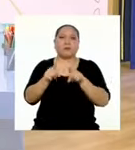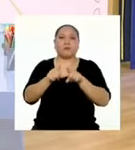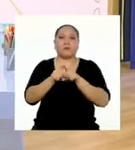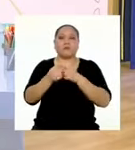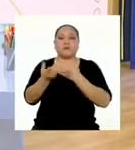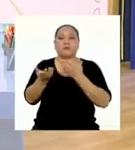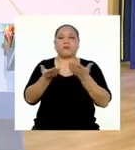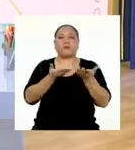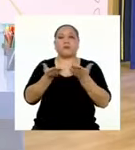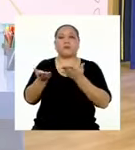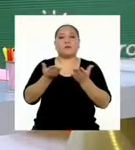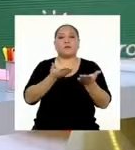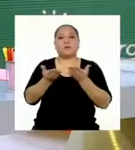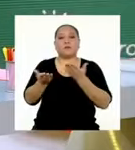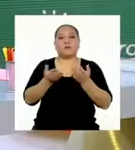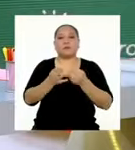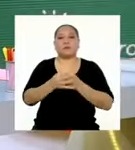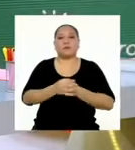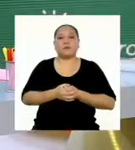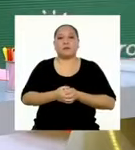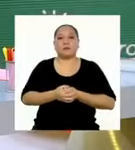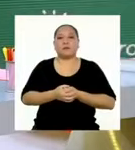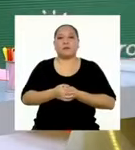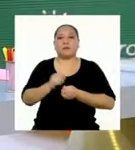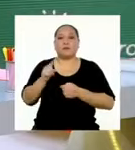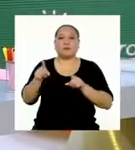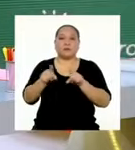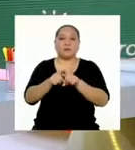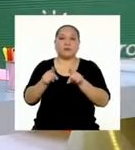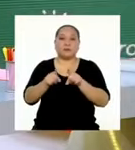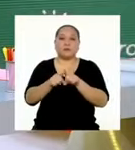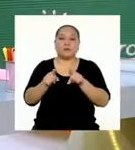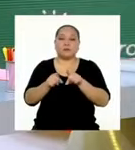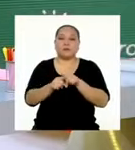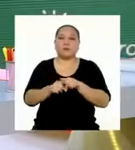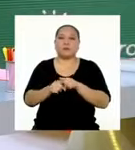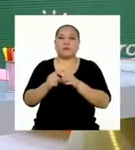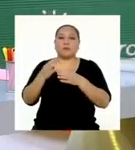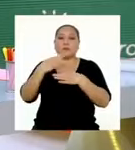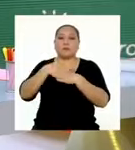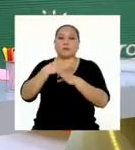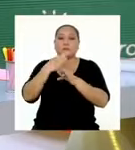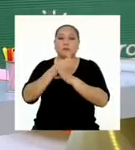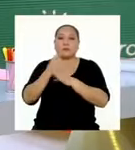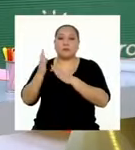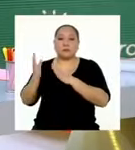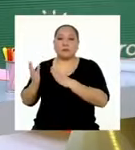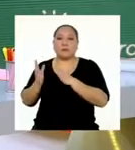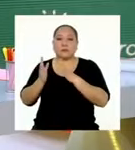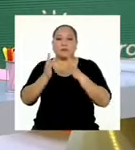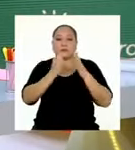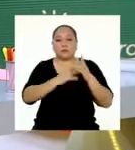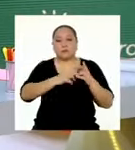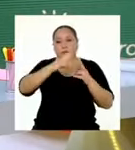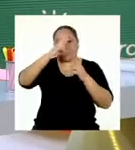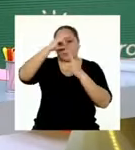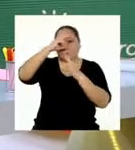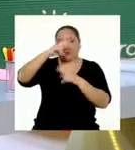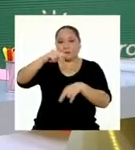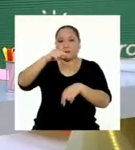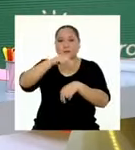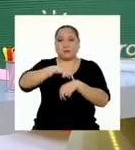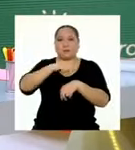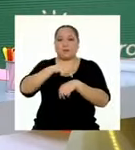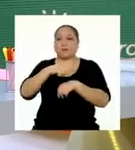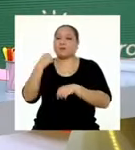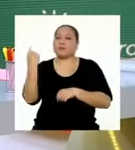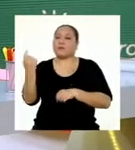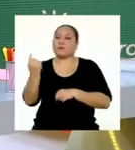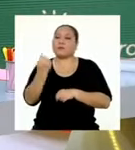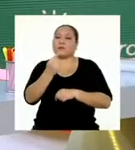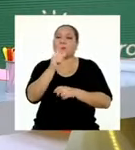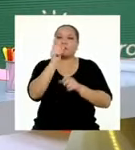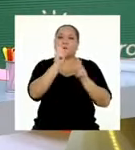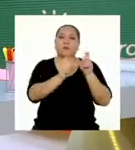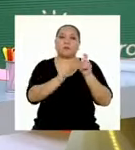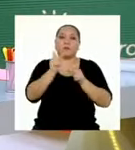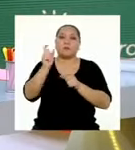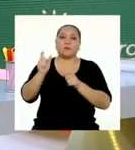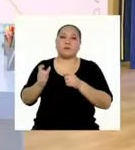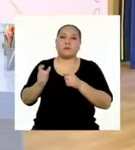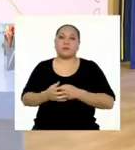atender las actividades del hogar. Además, es una forma de organizarnos y respetar los tiempos y espacios de cada miembro de la familia.